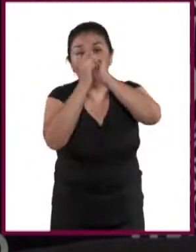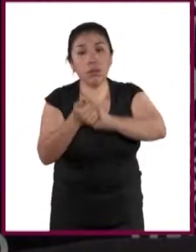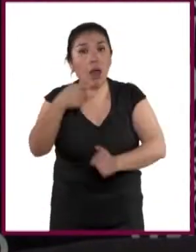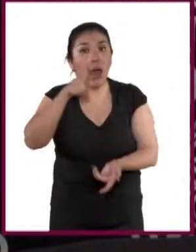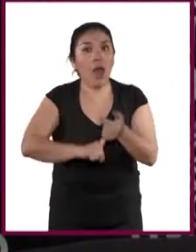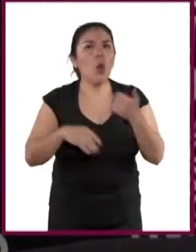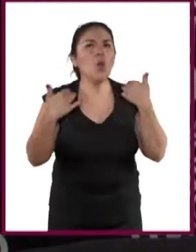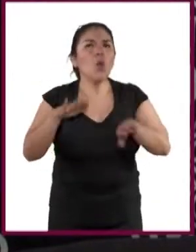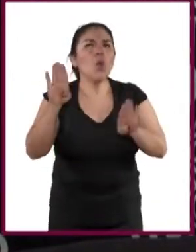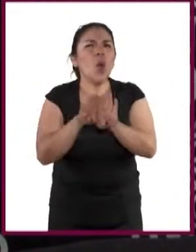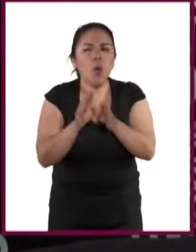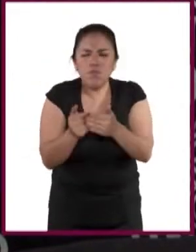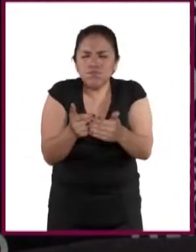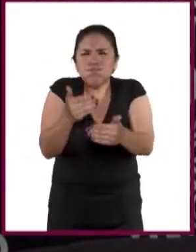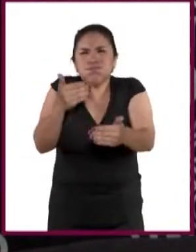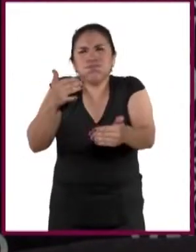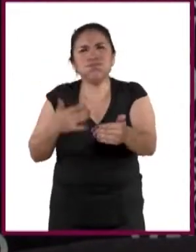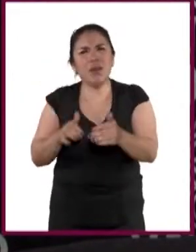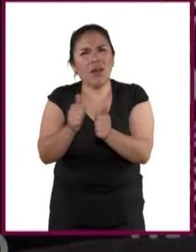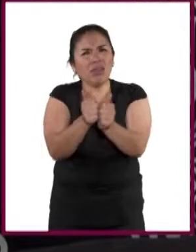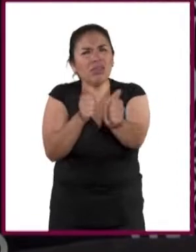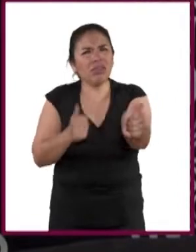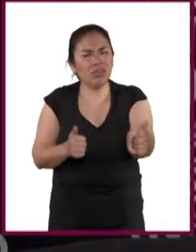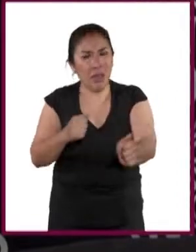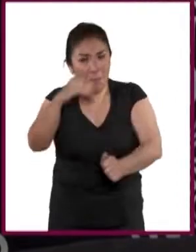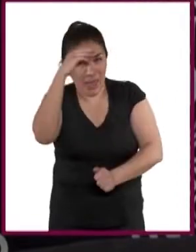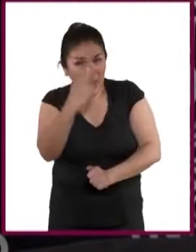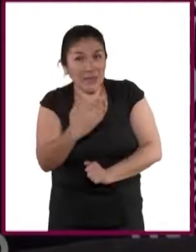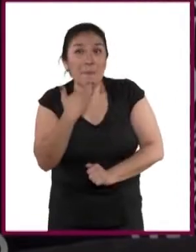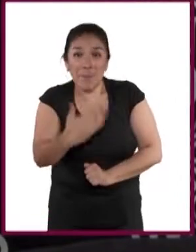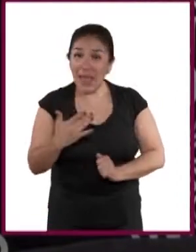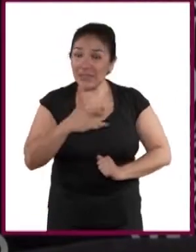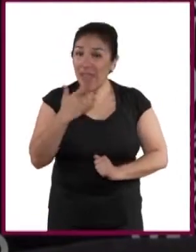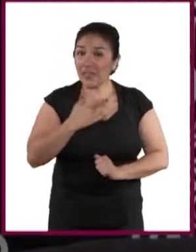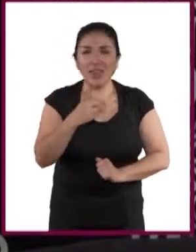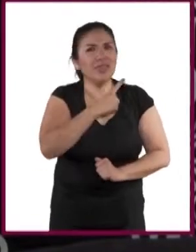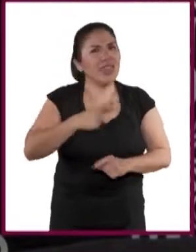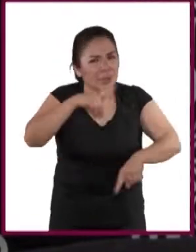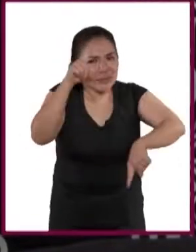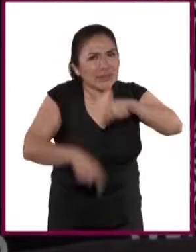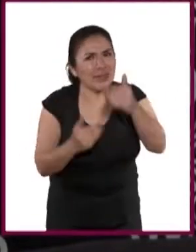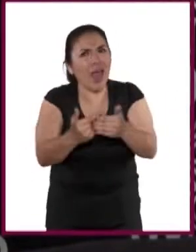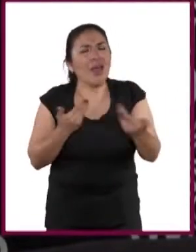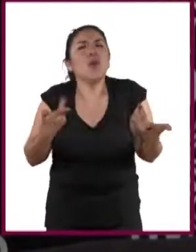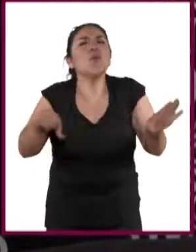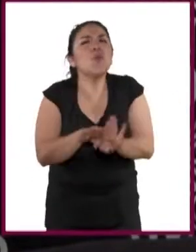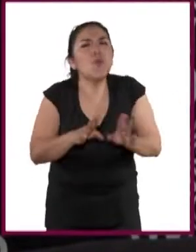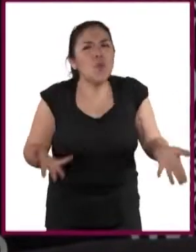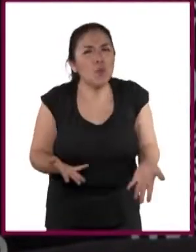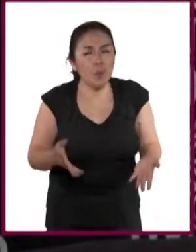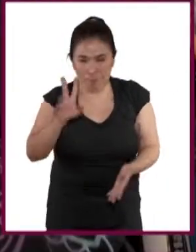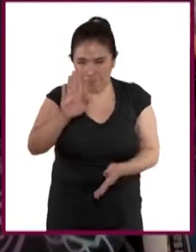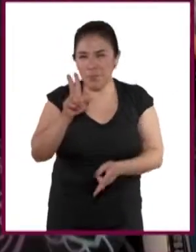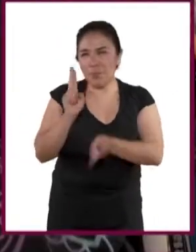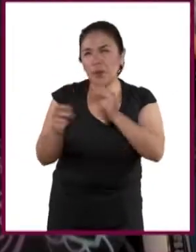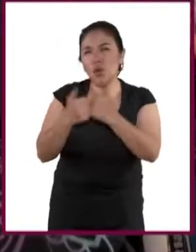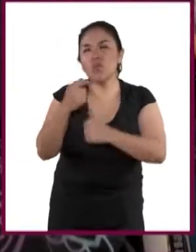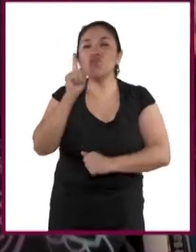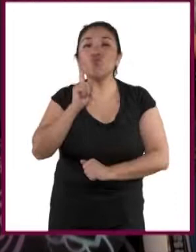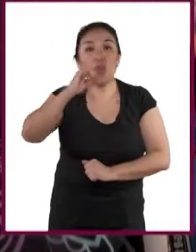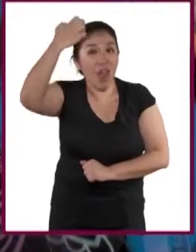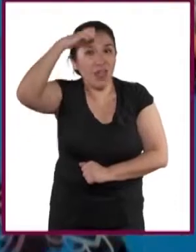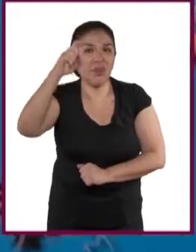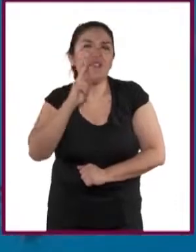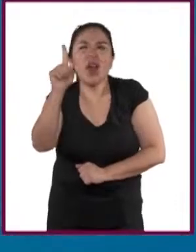ser cierto, esto representaría un terrible retroceso. No suena alentador y tendríamos que impedirlo. ¿Qué hacemos?